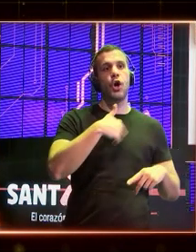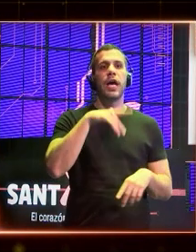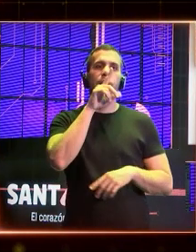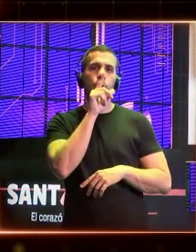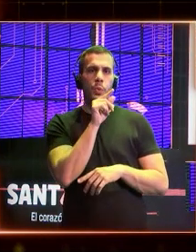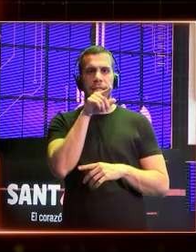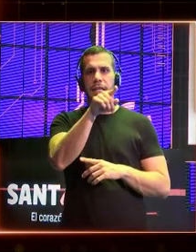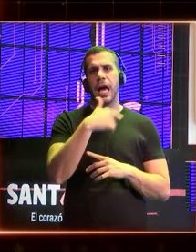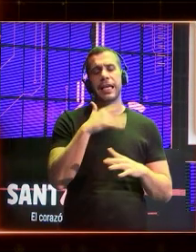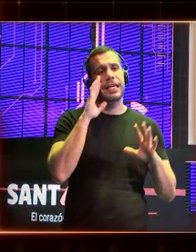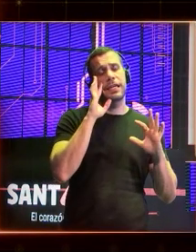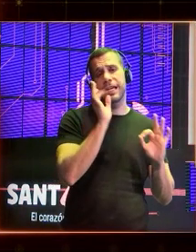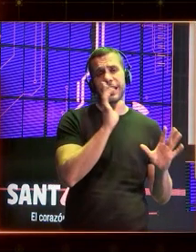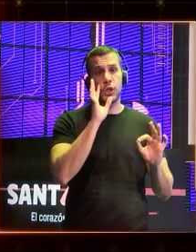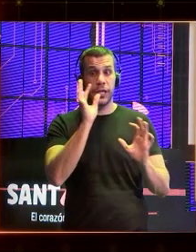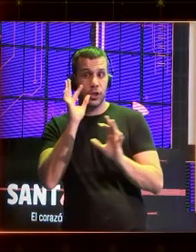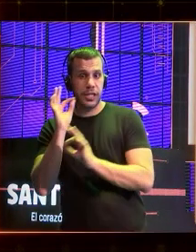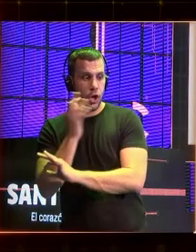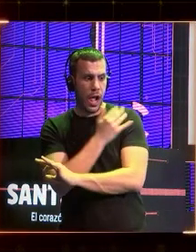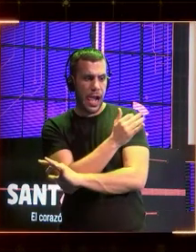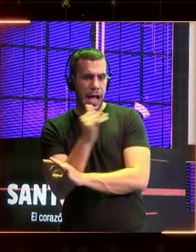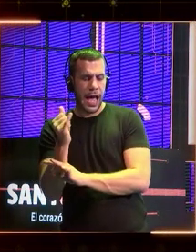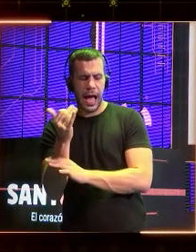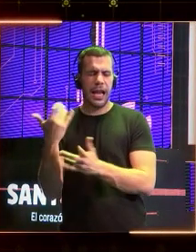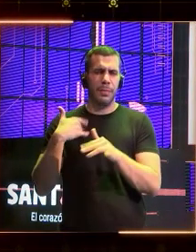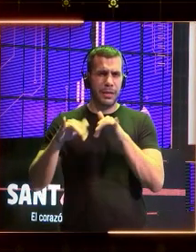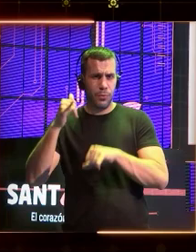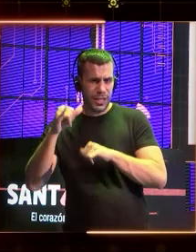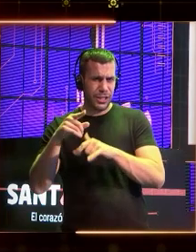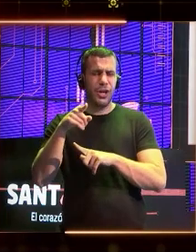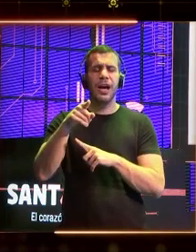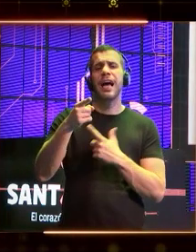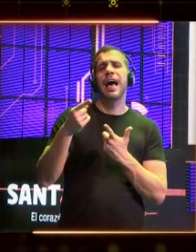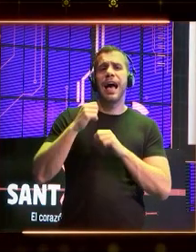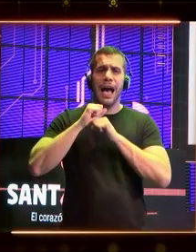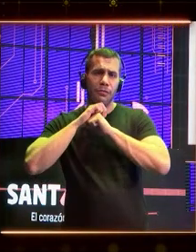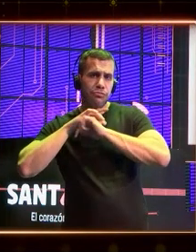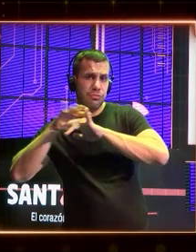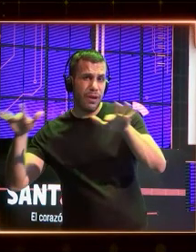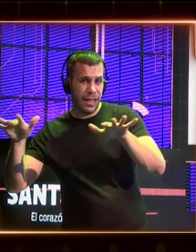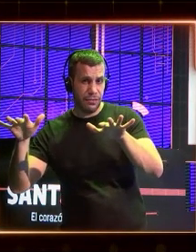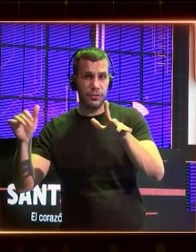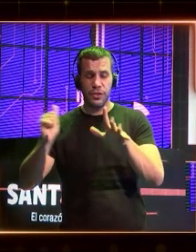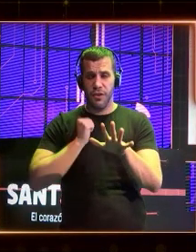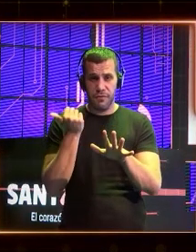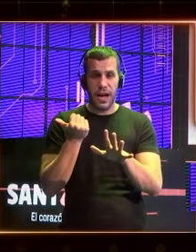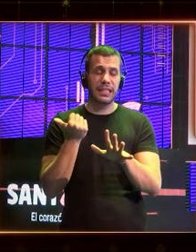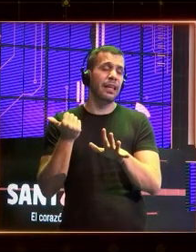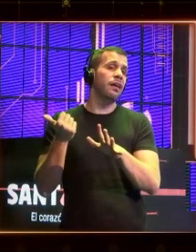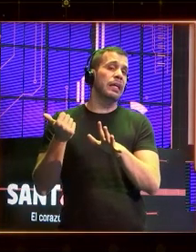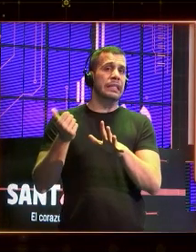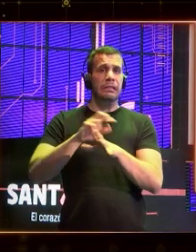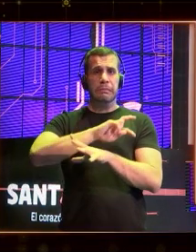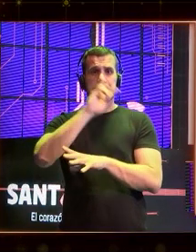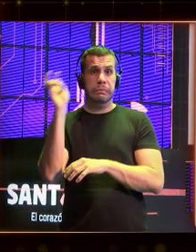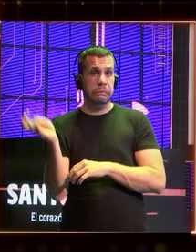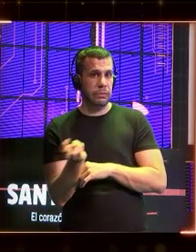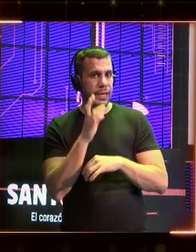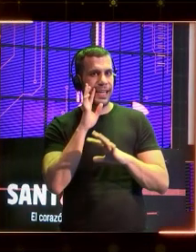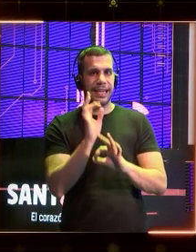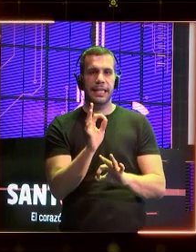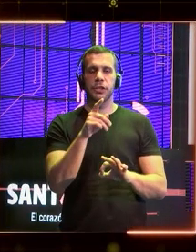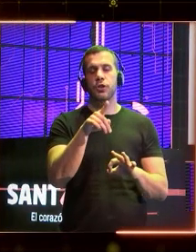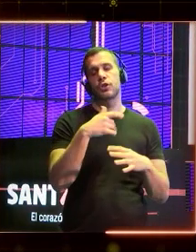el riesgo a la desinformación, el riesgo a la manipulación, a la amplificación que está generando la población de la sociedad, el riesgo a las